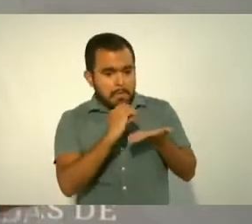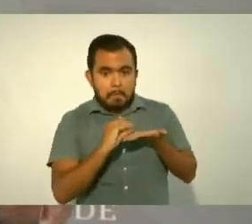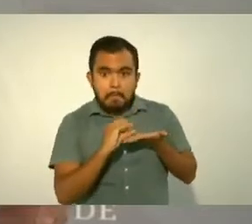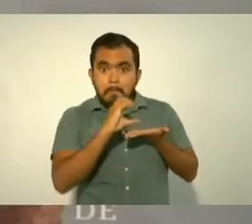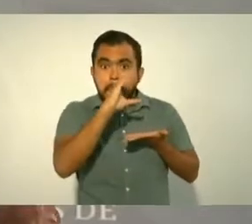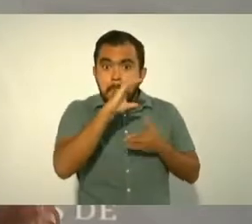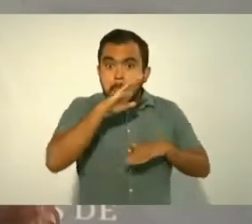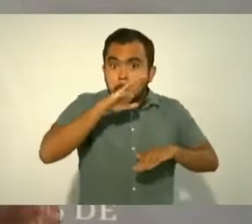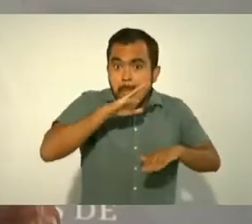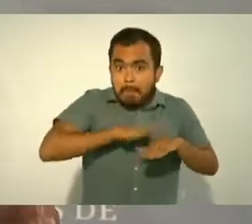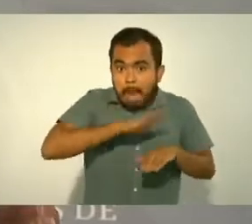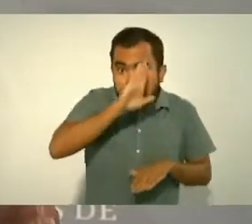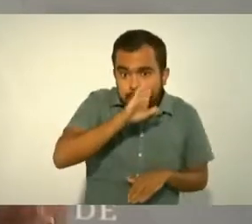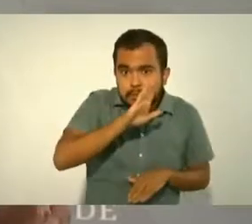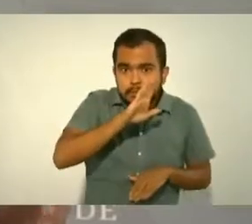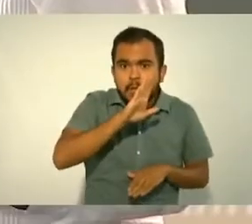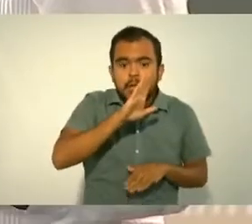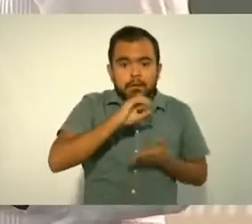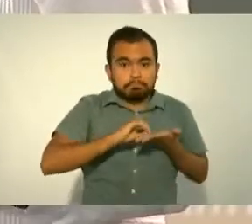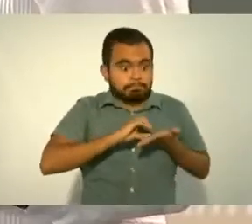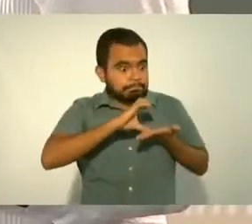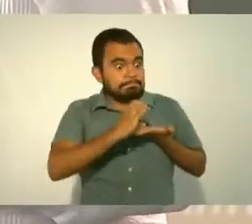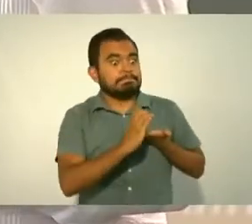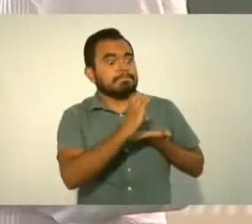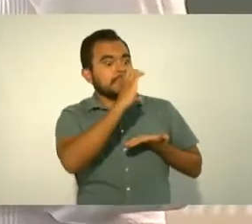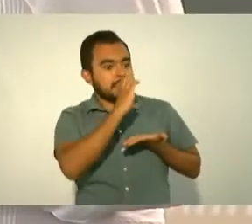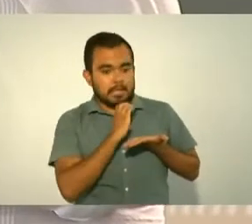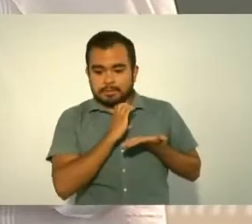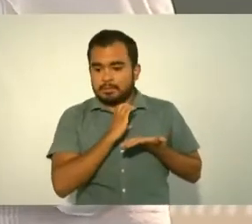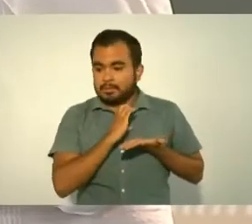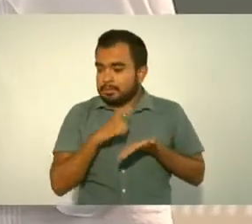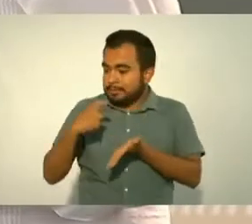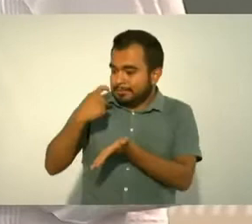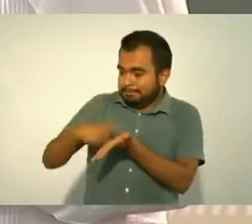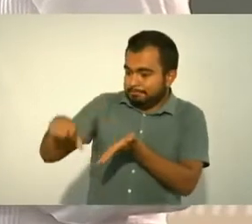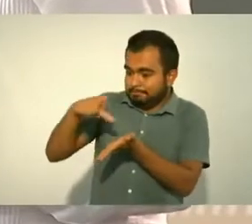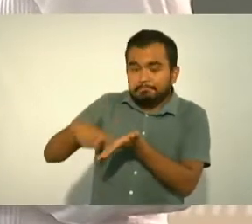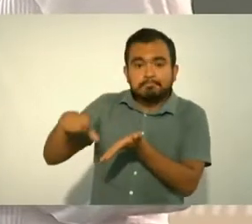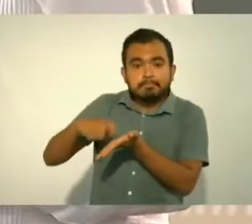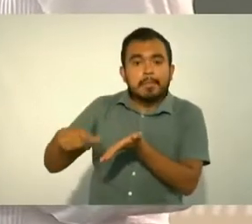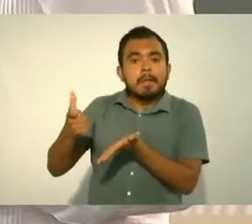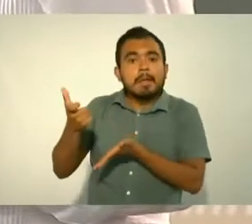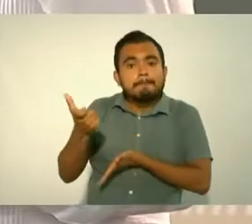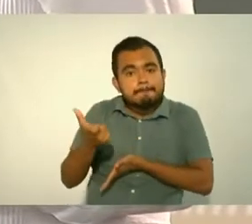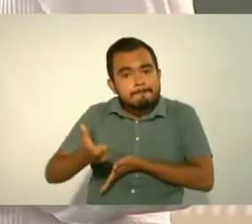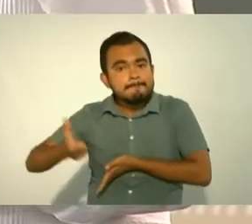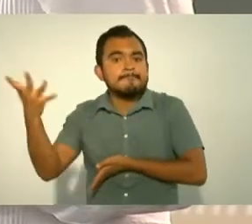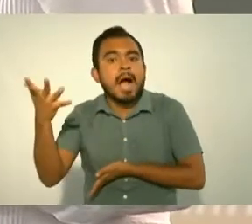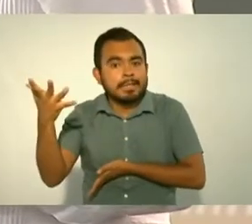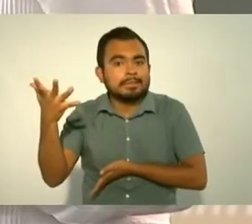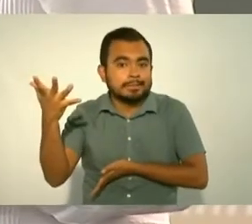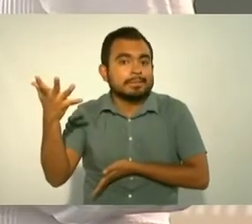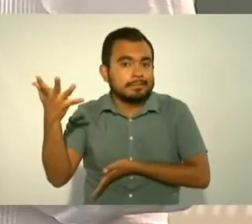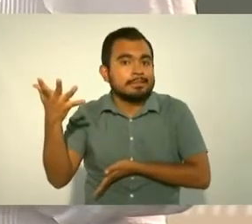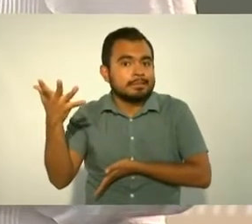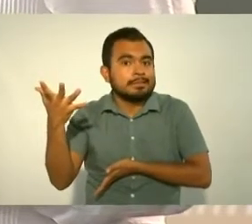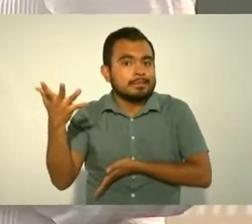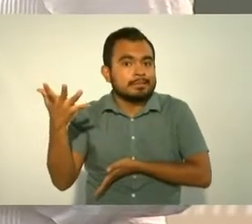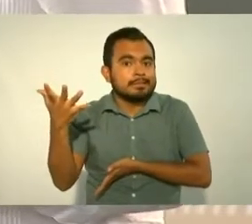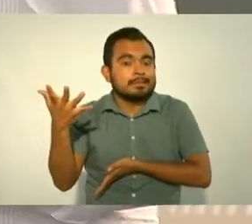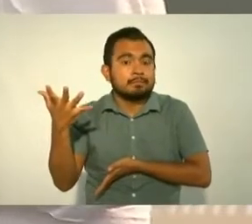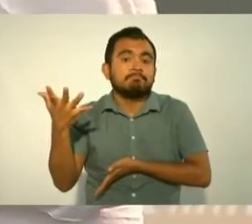cuestan más las mercancías y